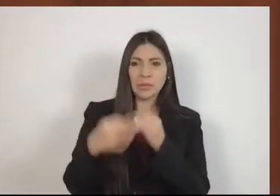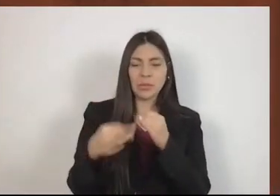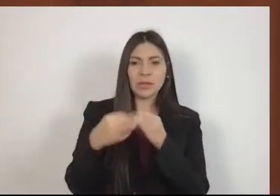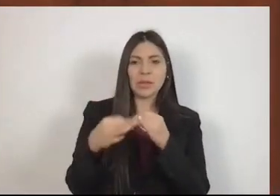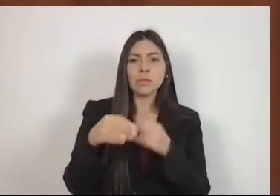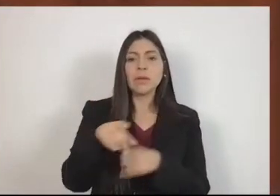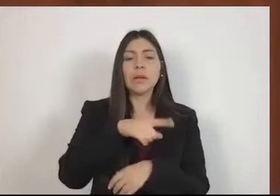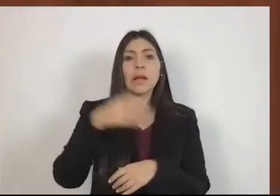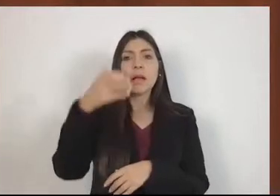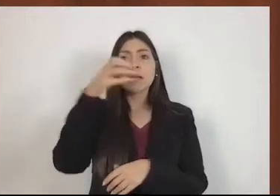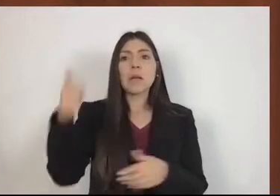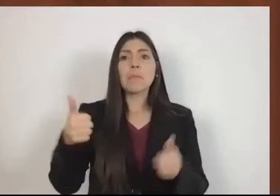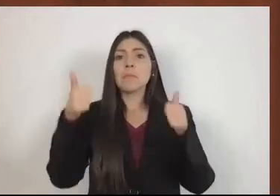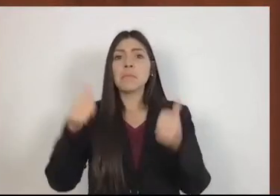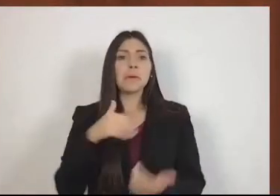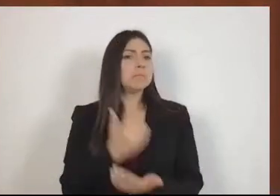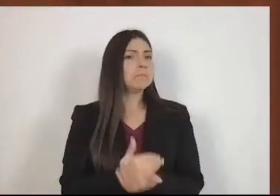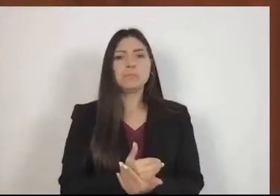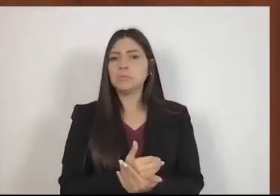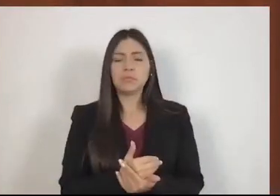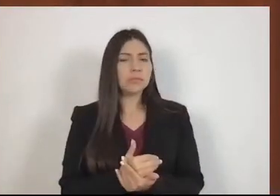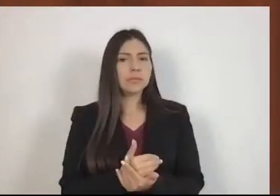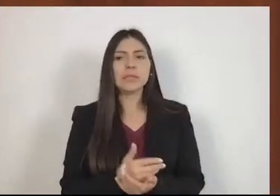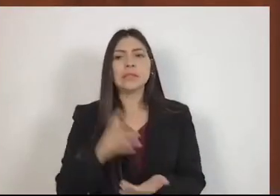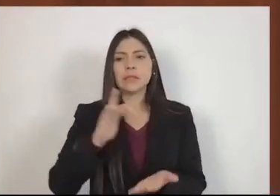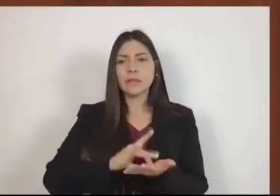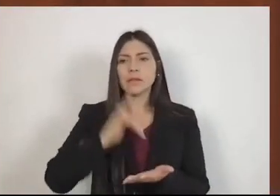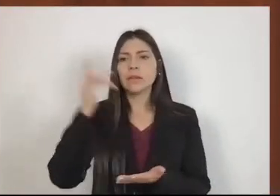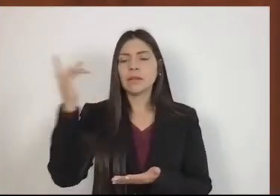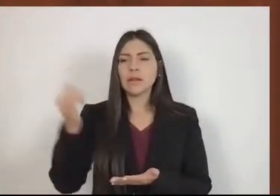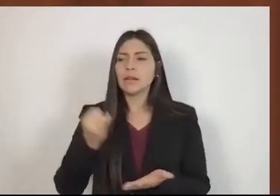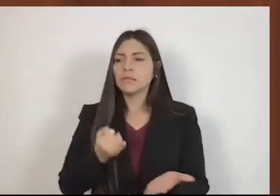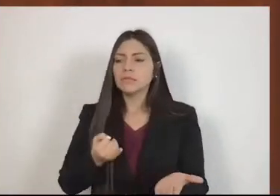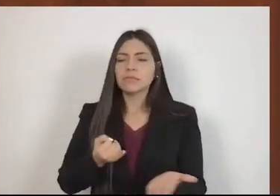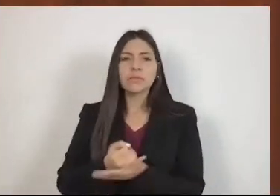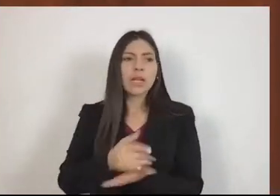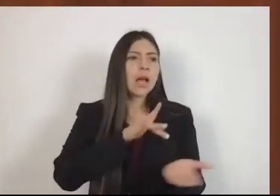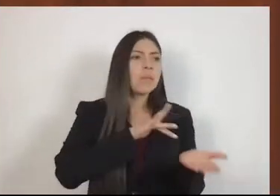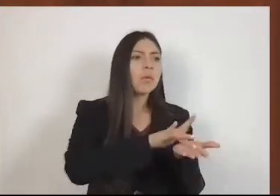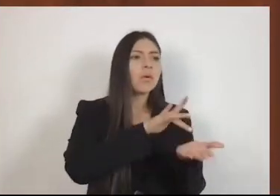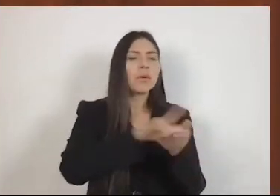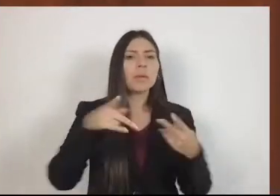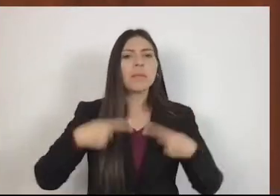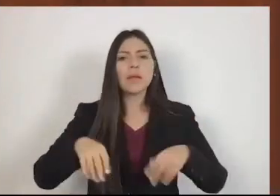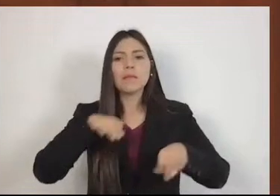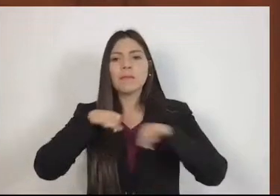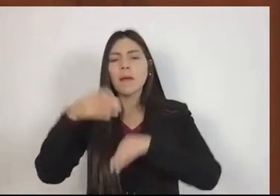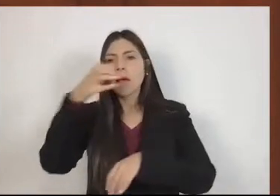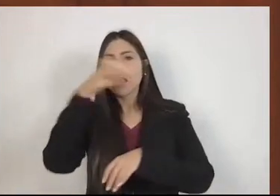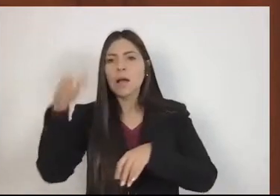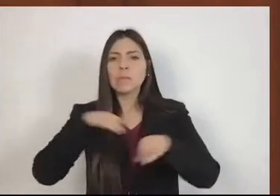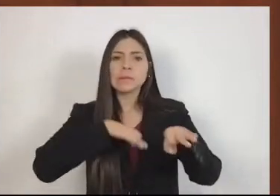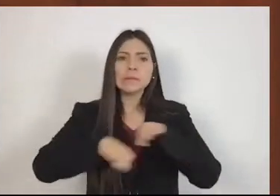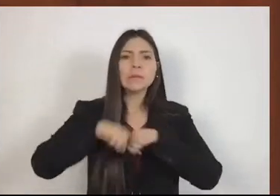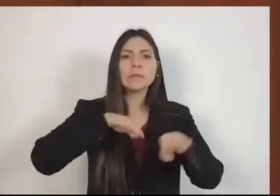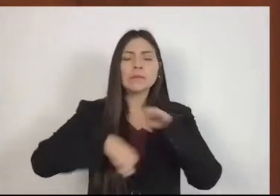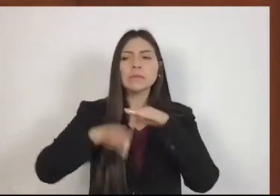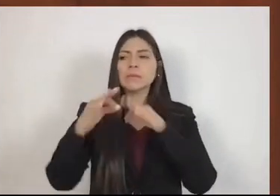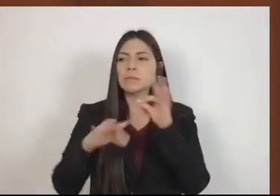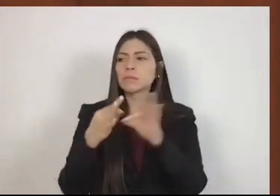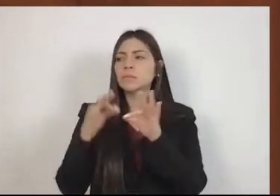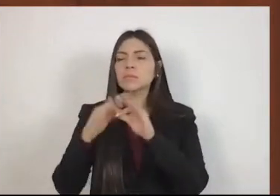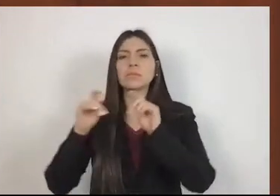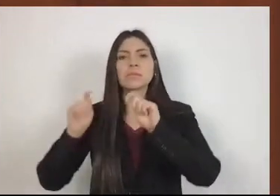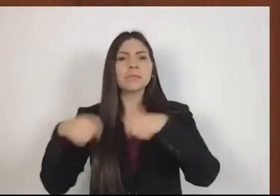gracias a la entrega decidida y responsable de los productores. En este contexto, me permito referir un